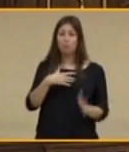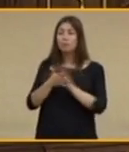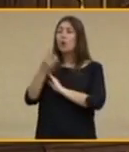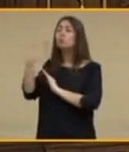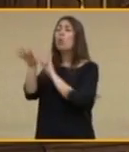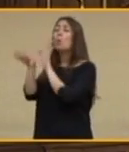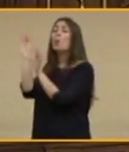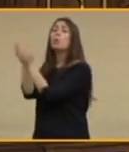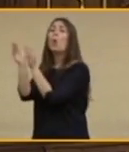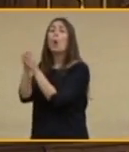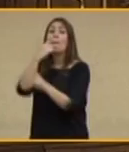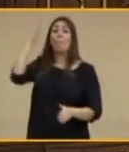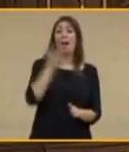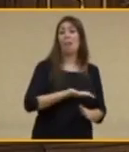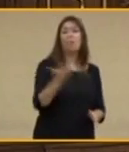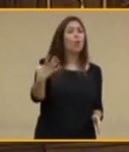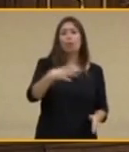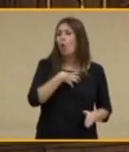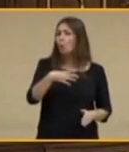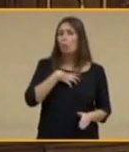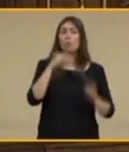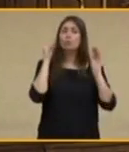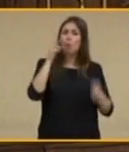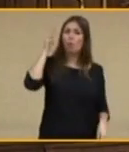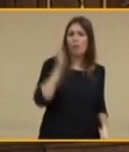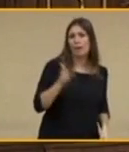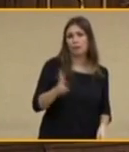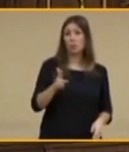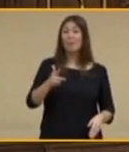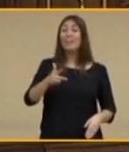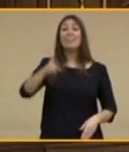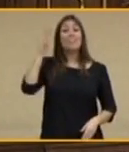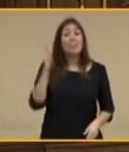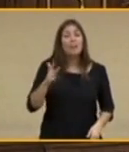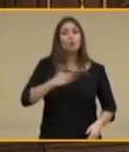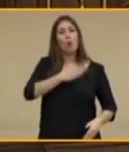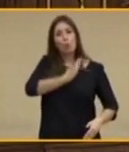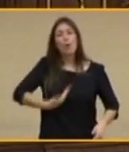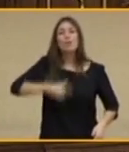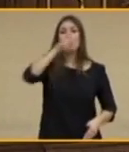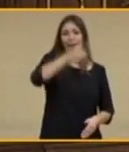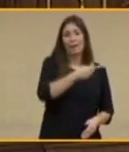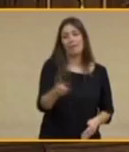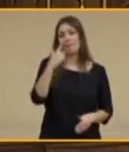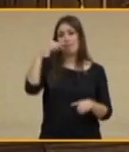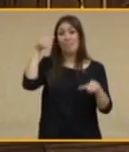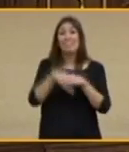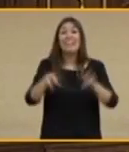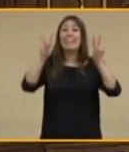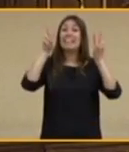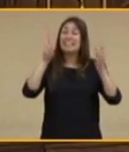al conjunto del pueblo español, único titular de la soberanía, de su derecho a decidir sobre el futuro